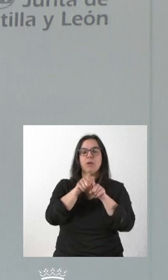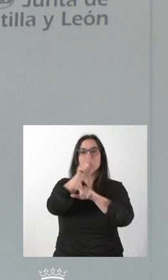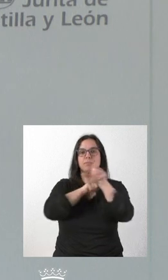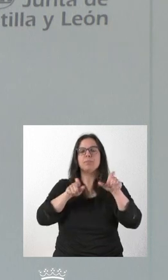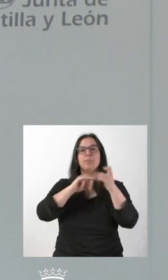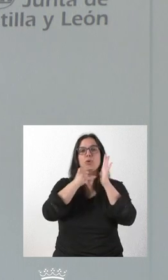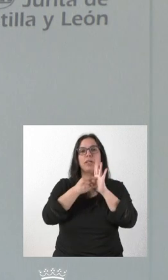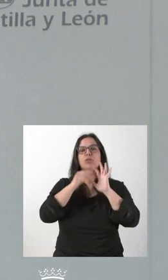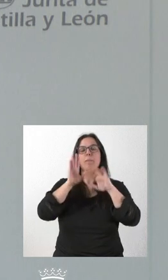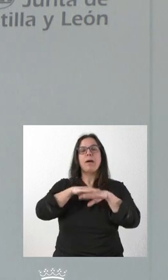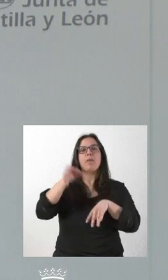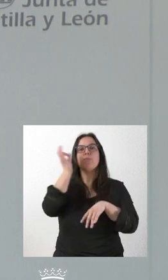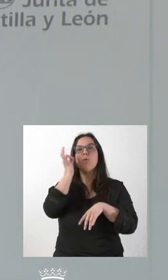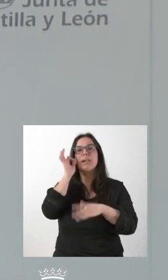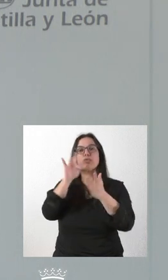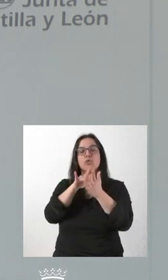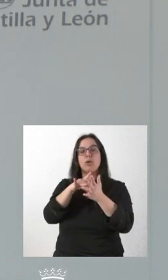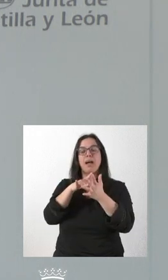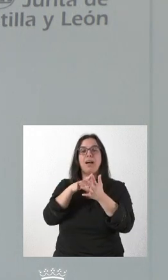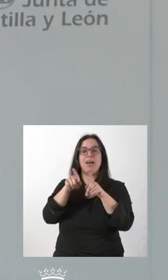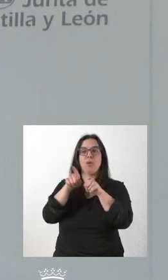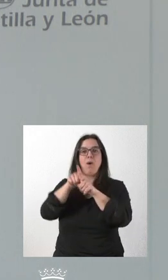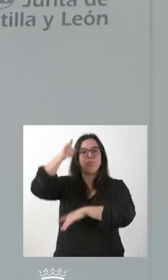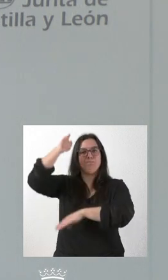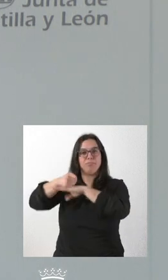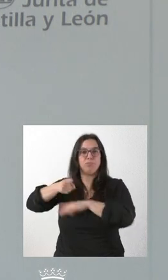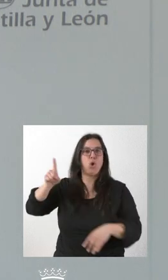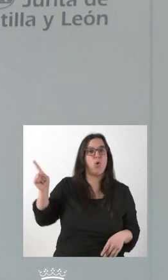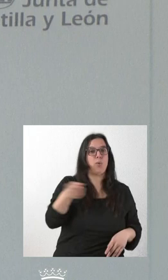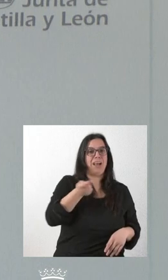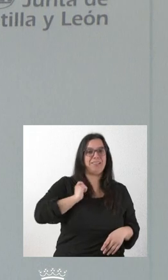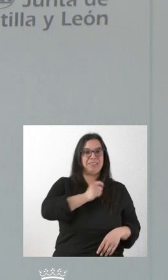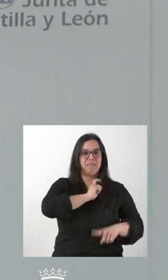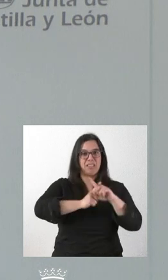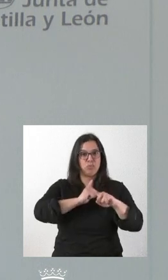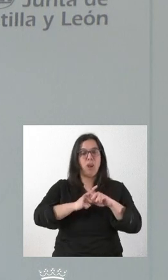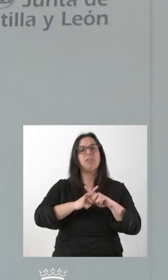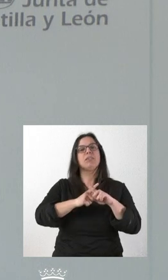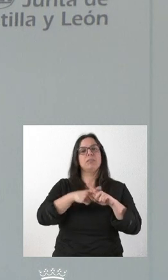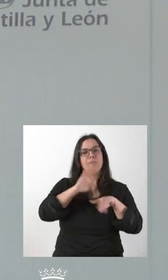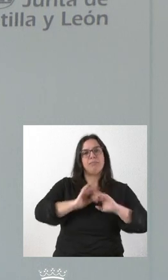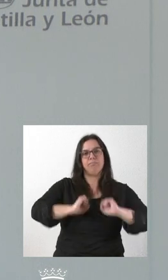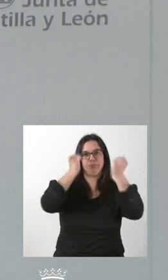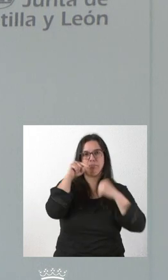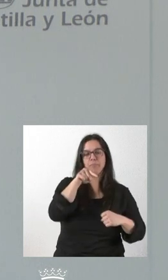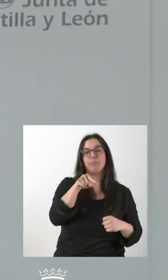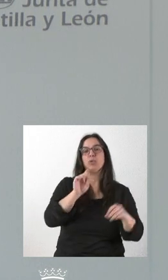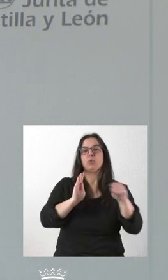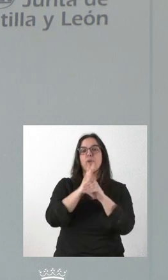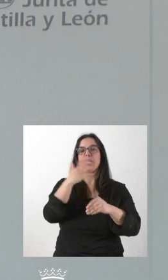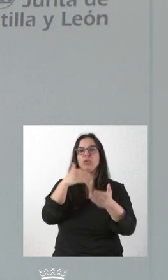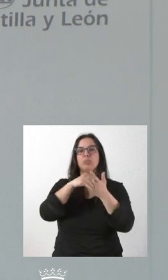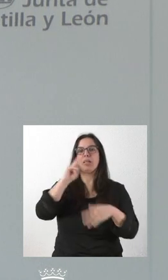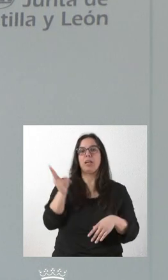que este es un proyecto dirigido a mujeres víctimas de trata con fines de explotación sexual. Las subvenciones de 500.000 euros